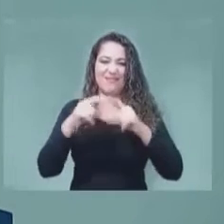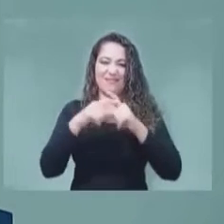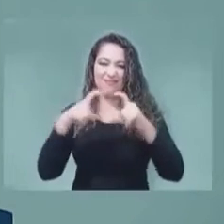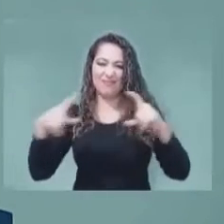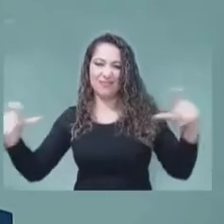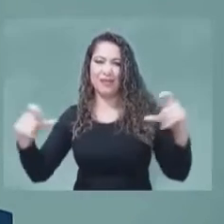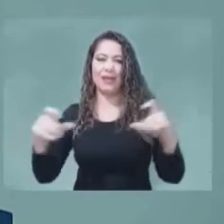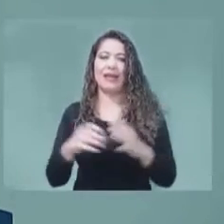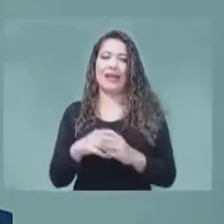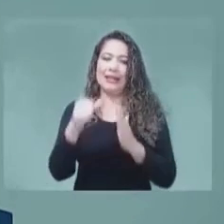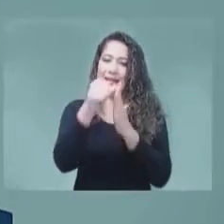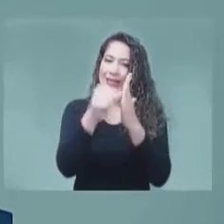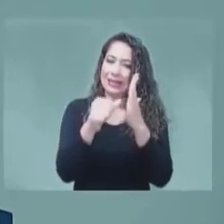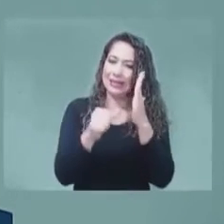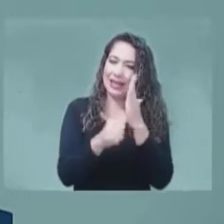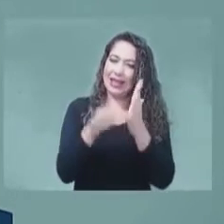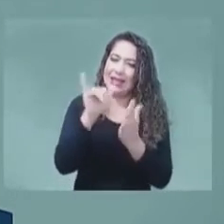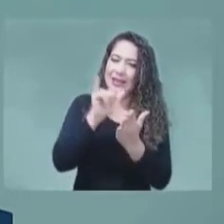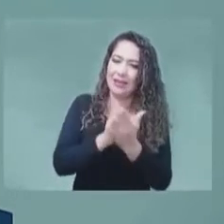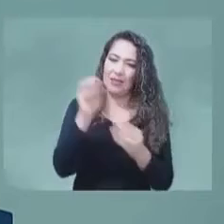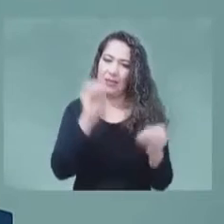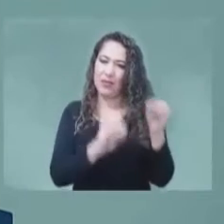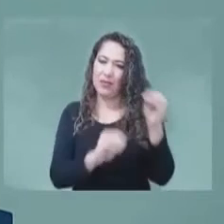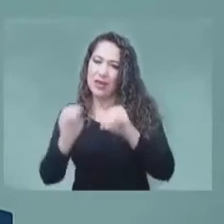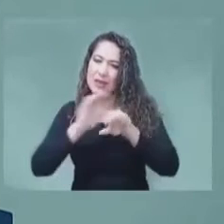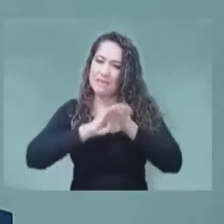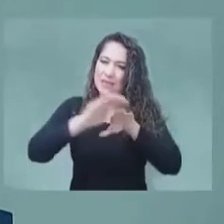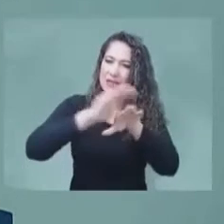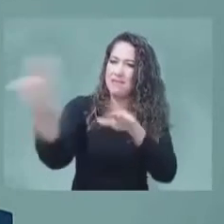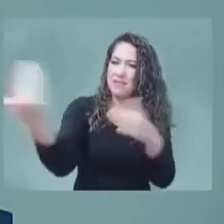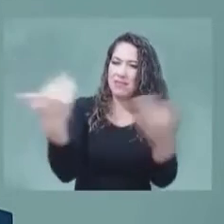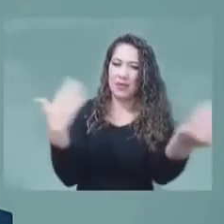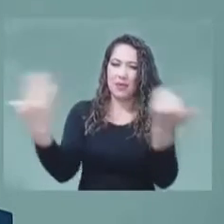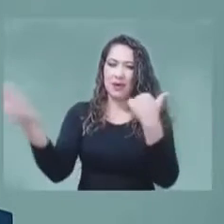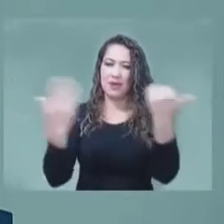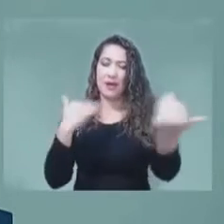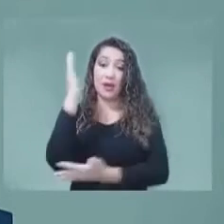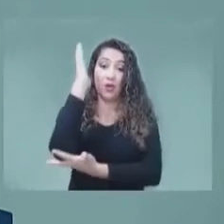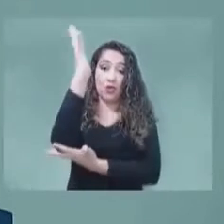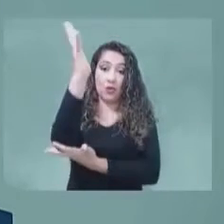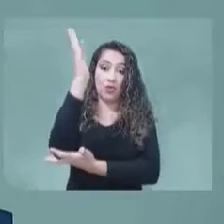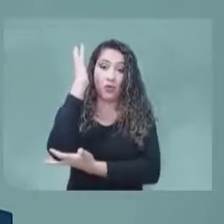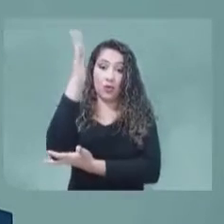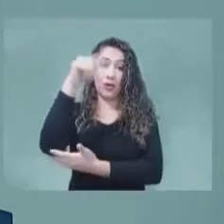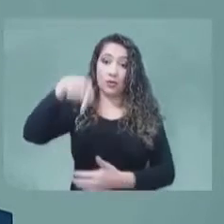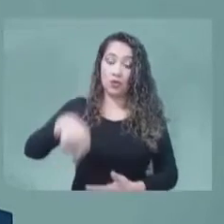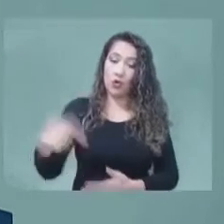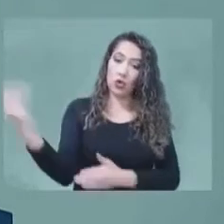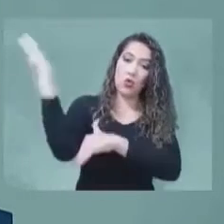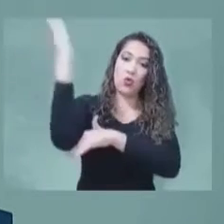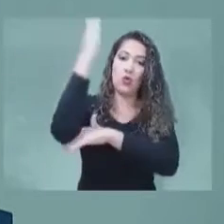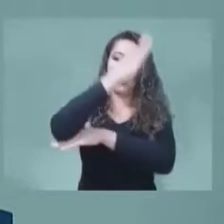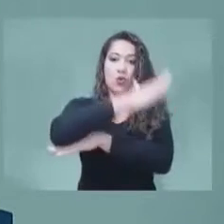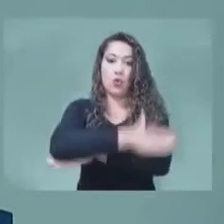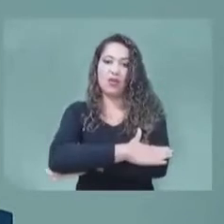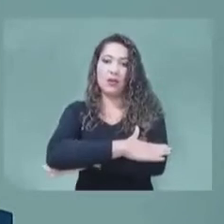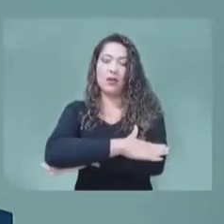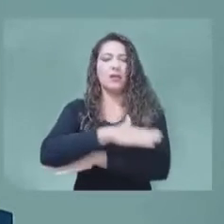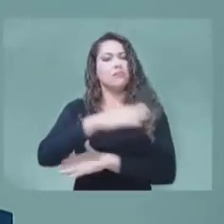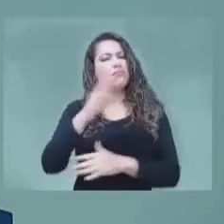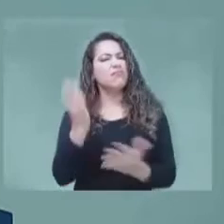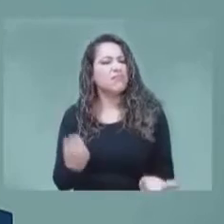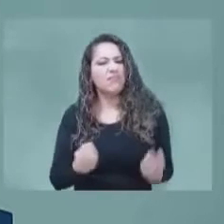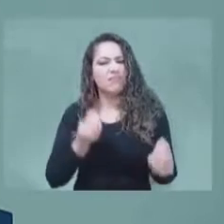mismo y en la invitación a los conferencistas que nos acompañarán durante la jornada de hoy, tuvimos siempre presente la